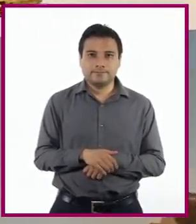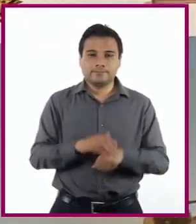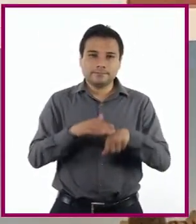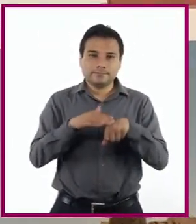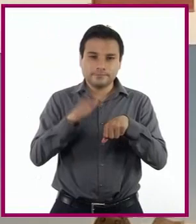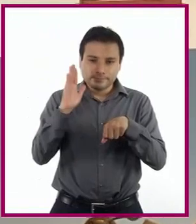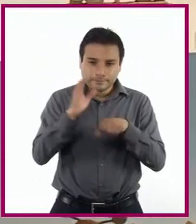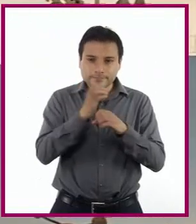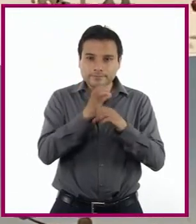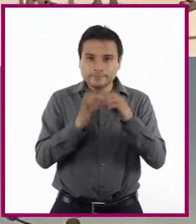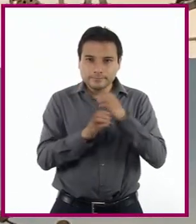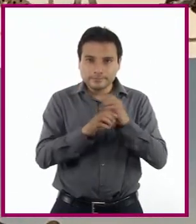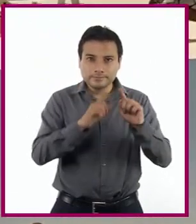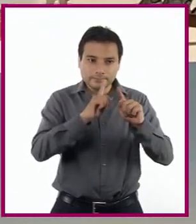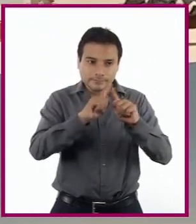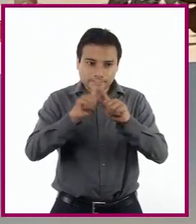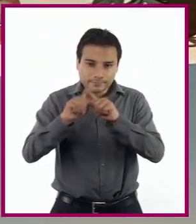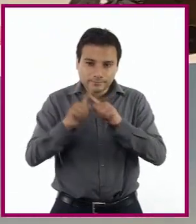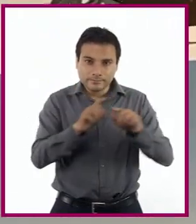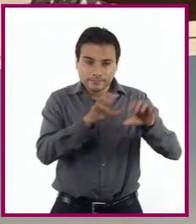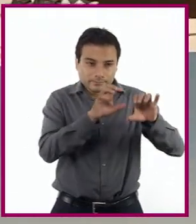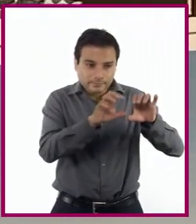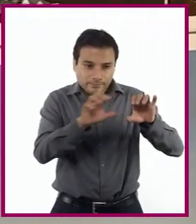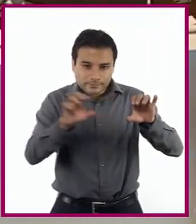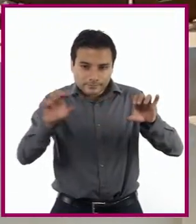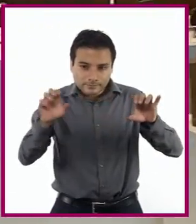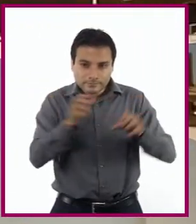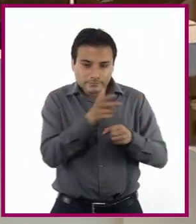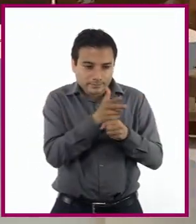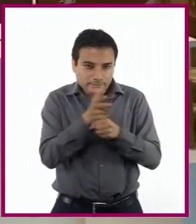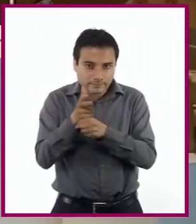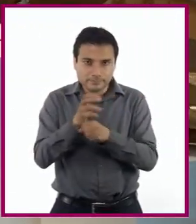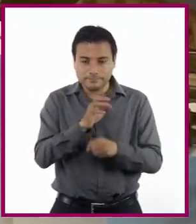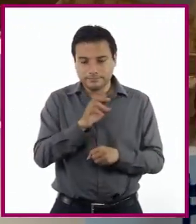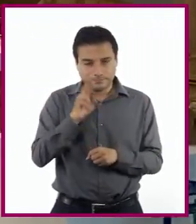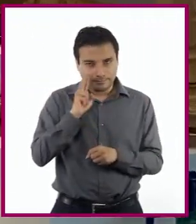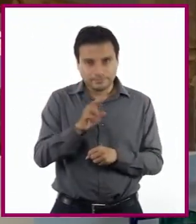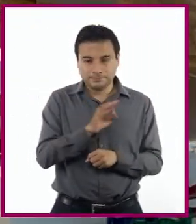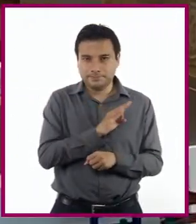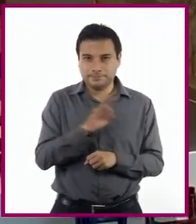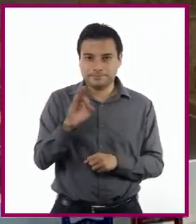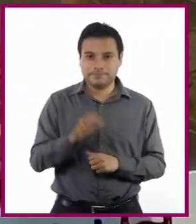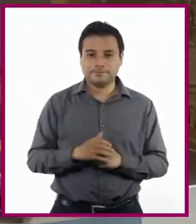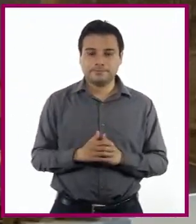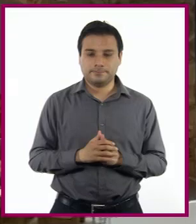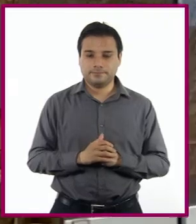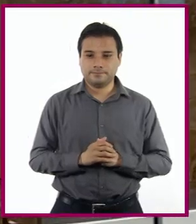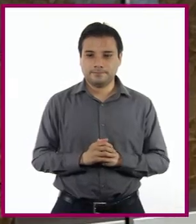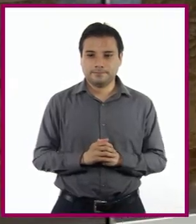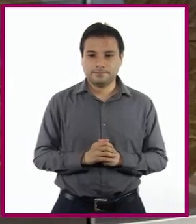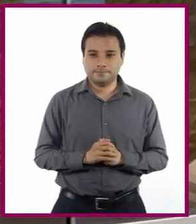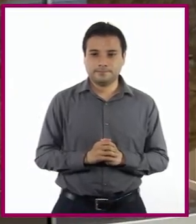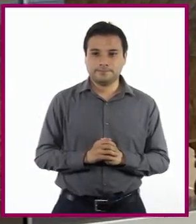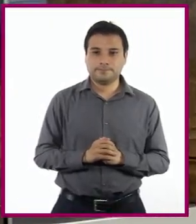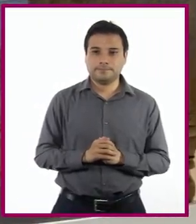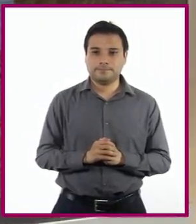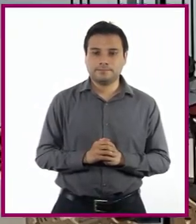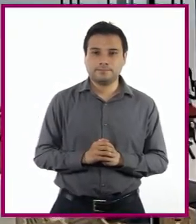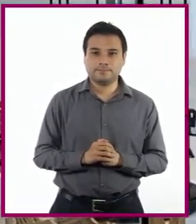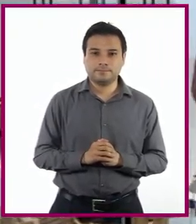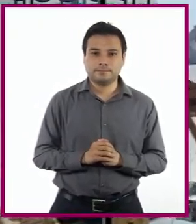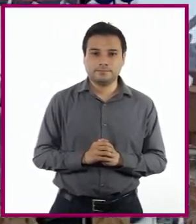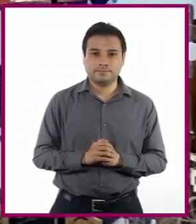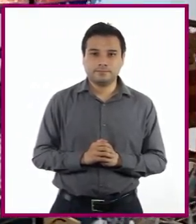Más lejanos Y que me permiten tener Mayor amplitud De imagen